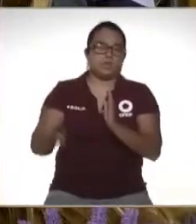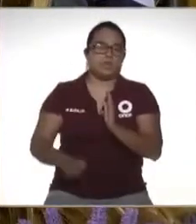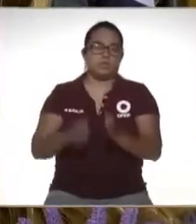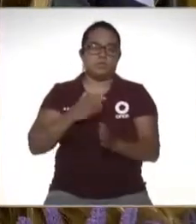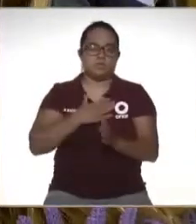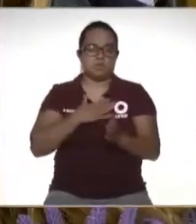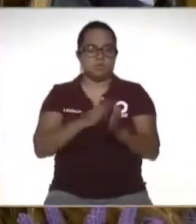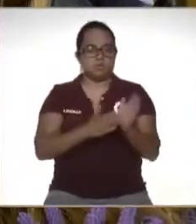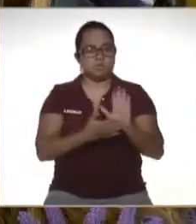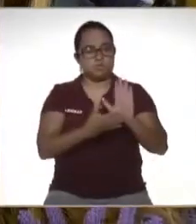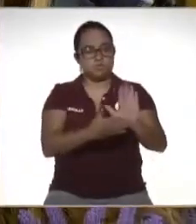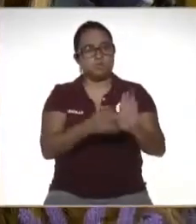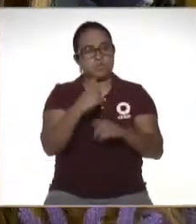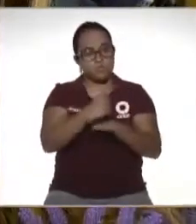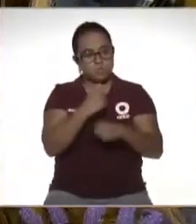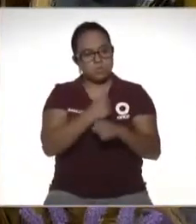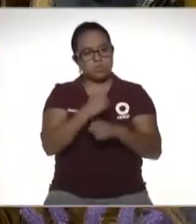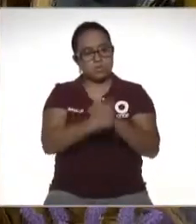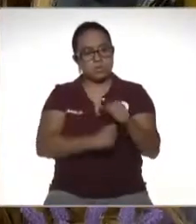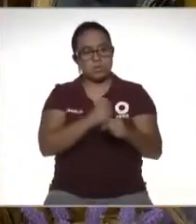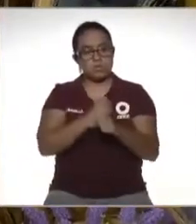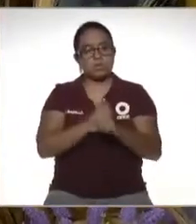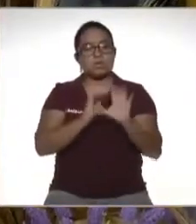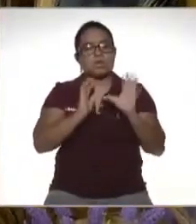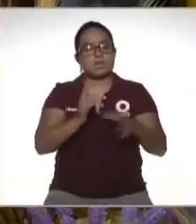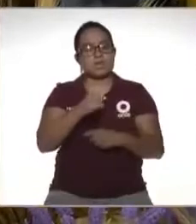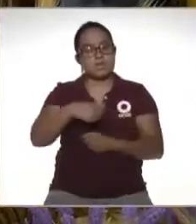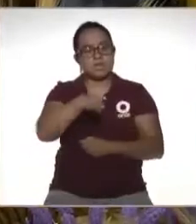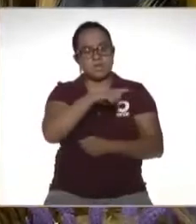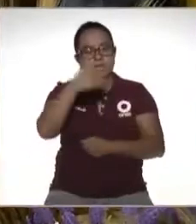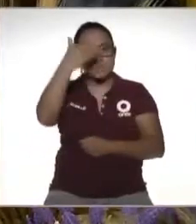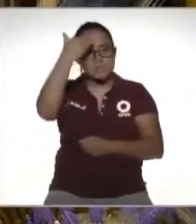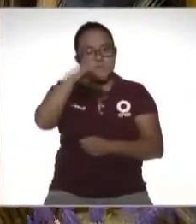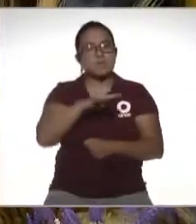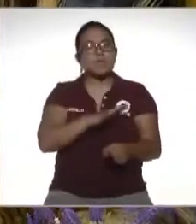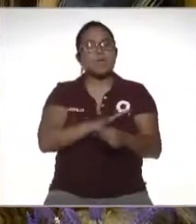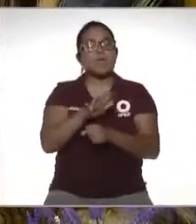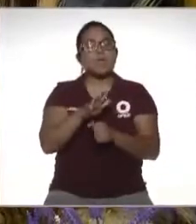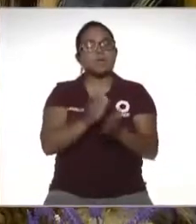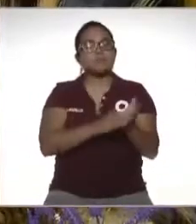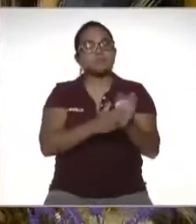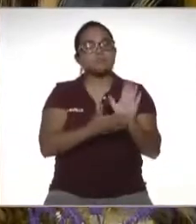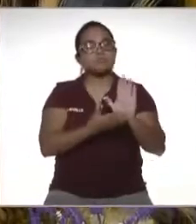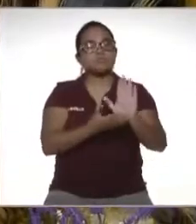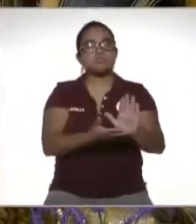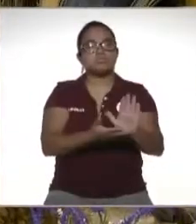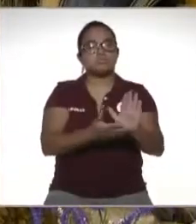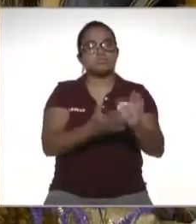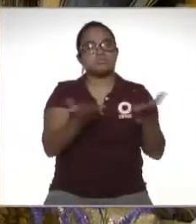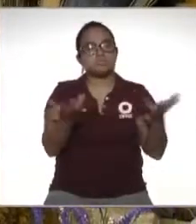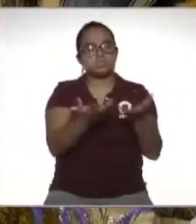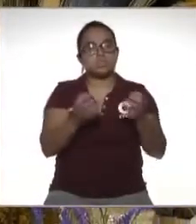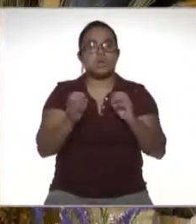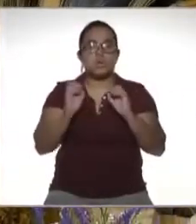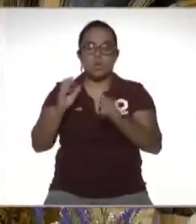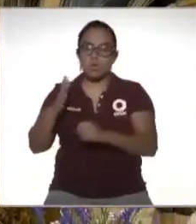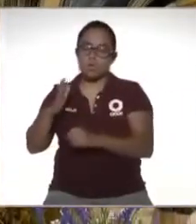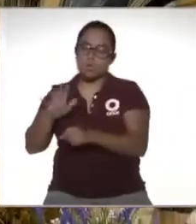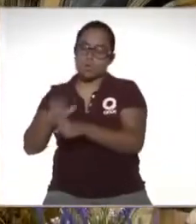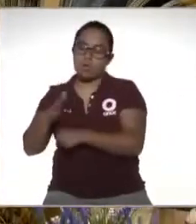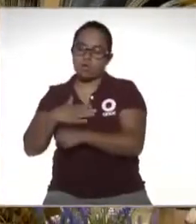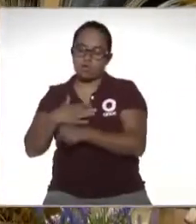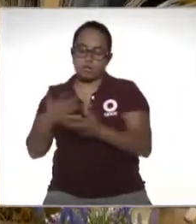presentar nuestra declaración anual ya sabe cuáles fueron los comprobantes que nos expidieron y los que nosotros expedimos